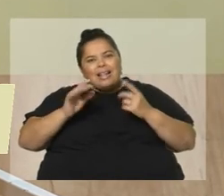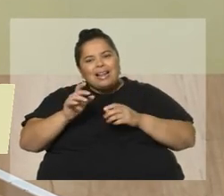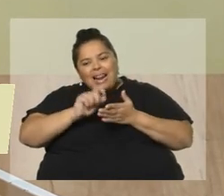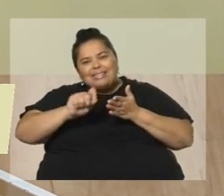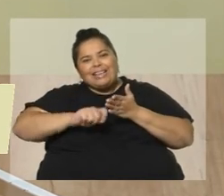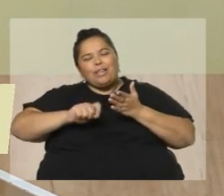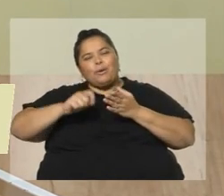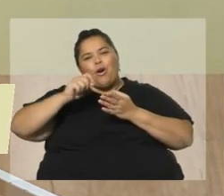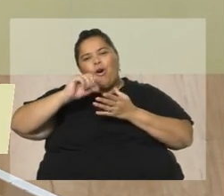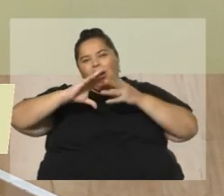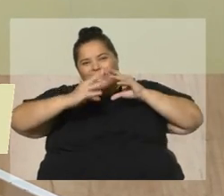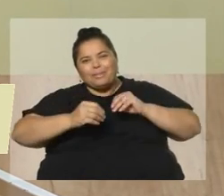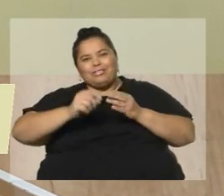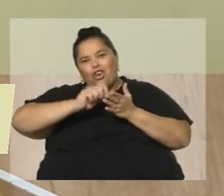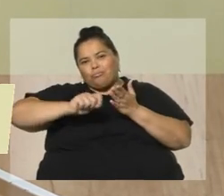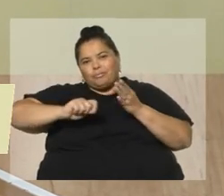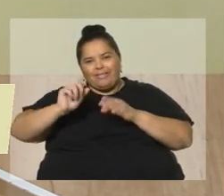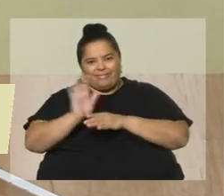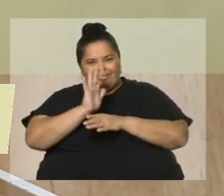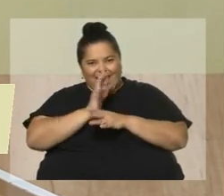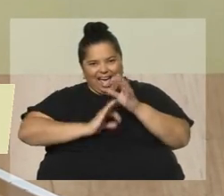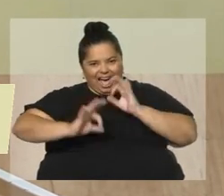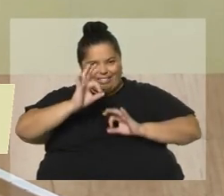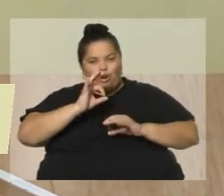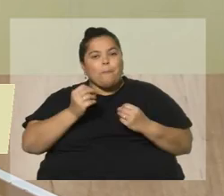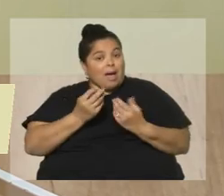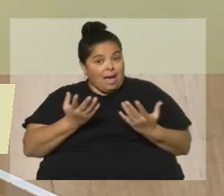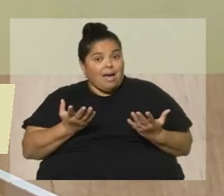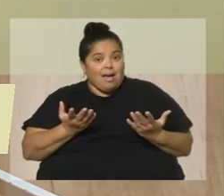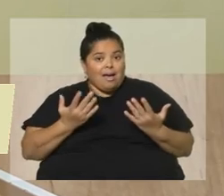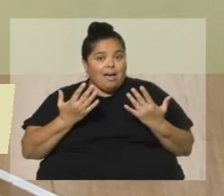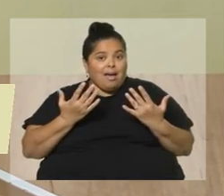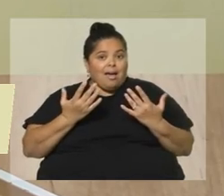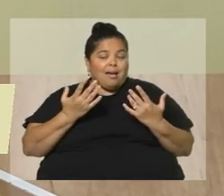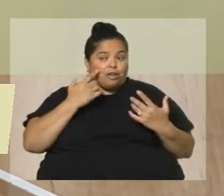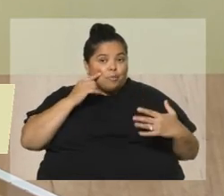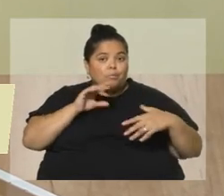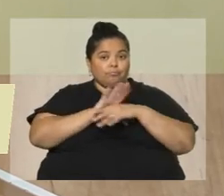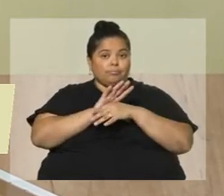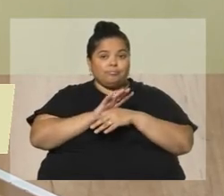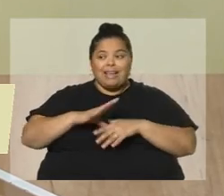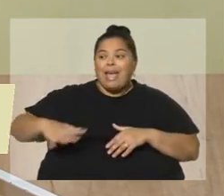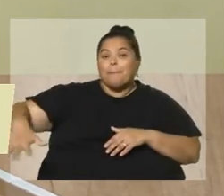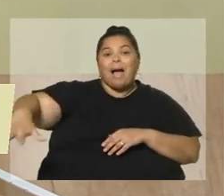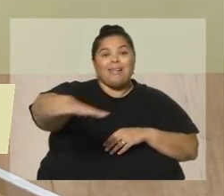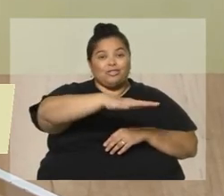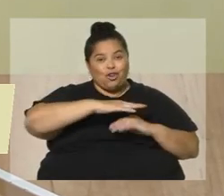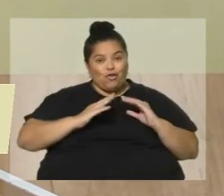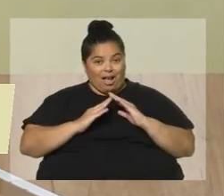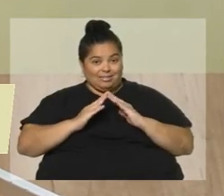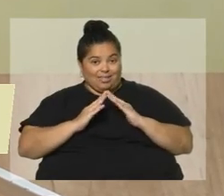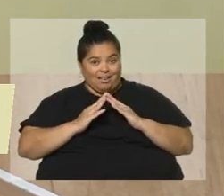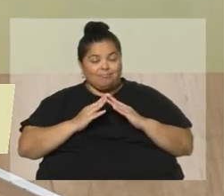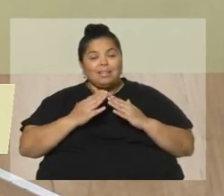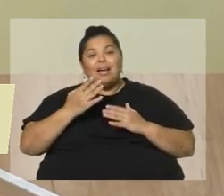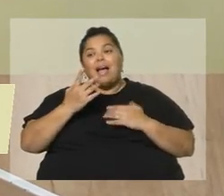da un montón de posibilidades que de repente en un escenario, en una sala teatral convencional, estás un poco limitado.